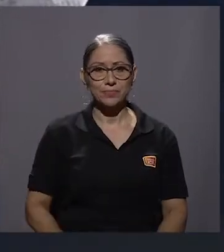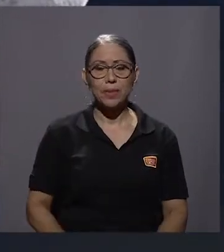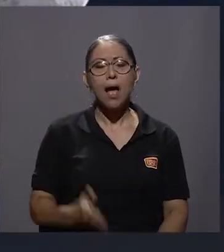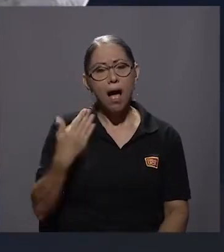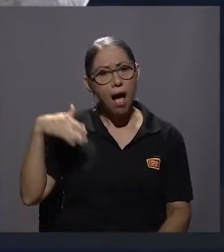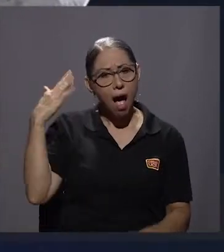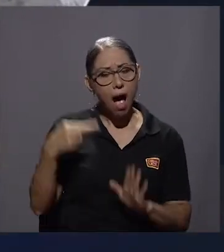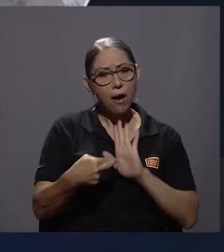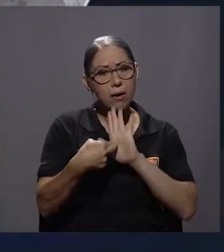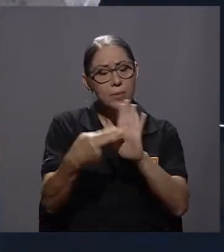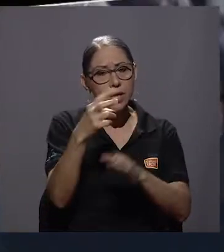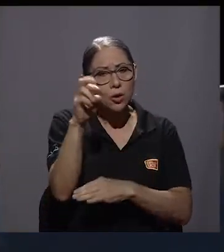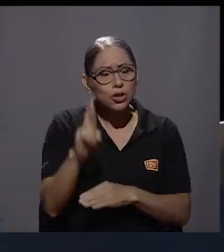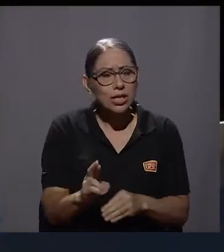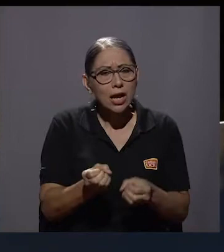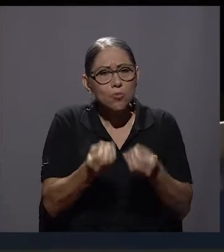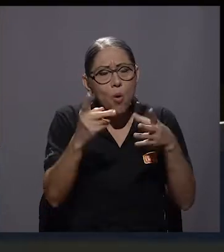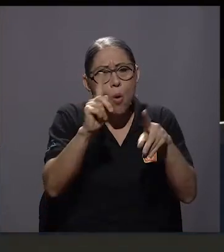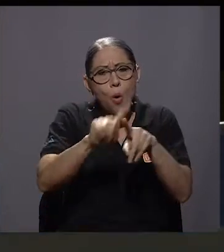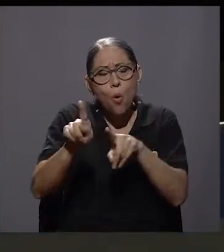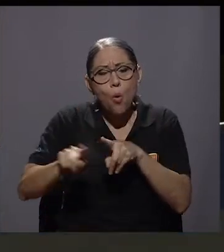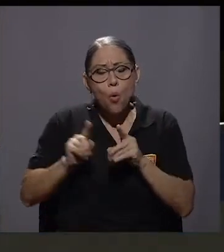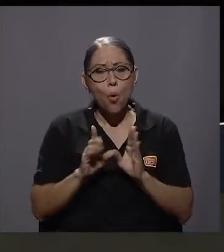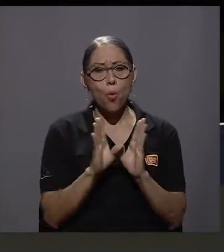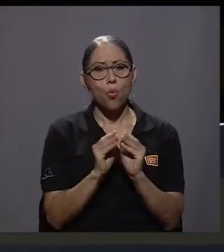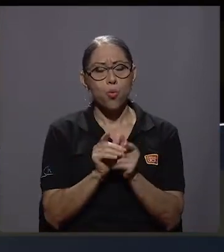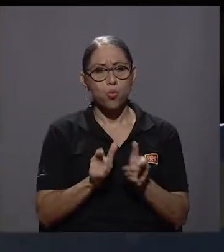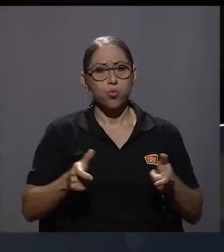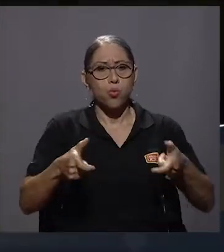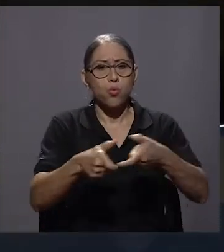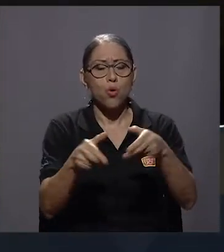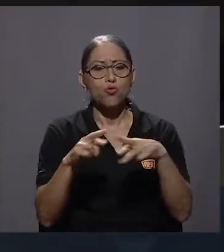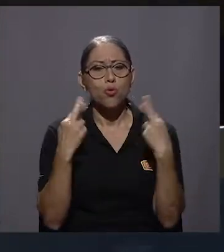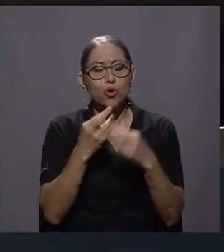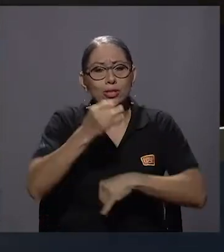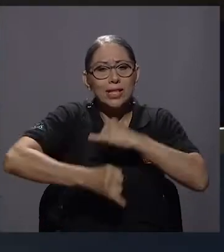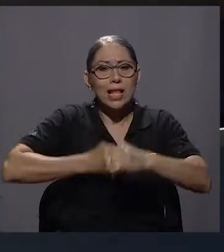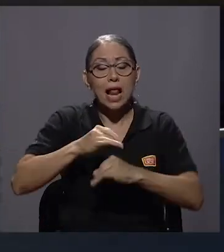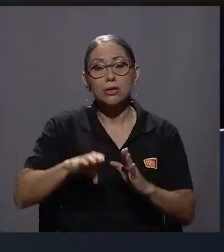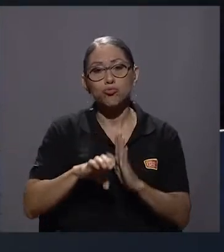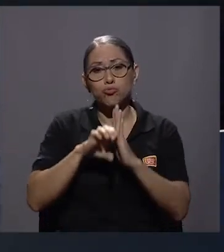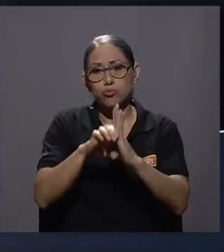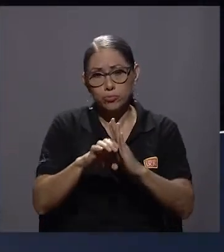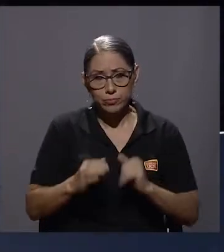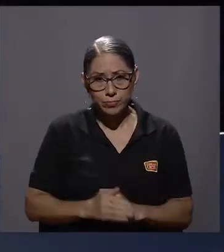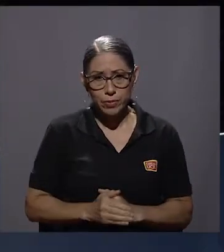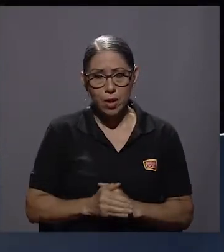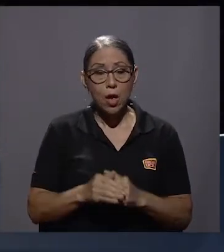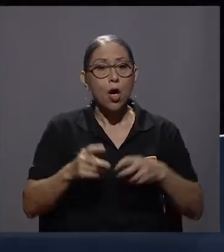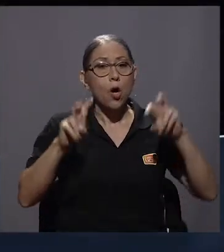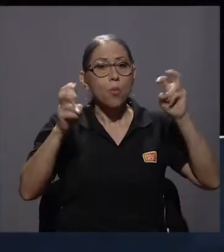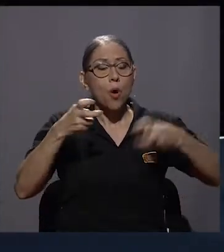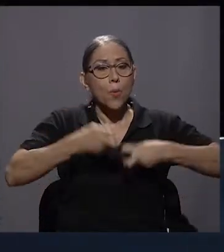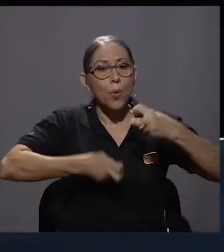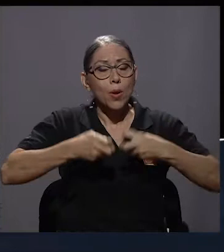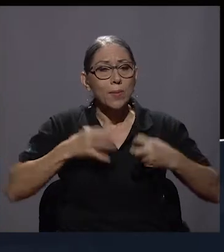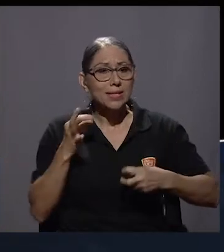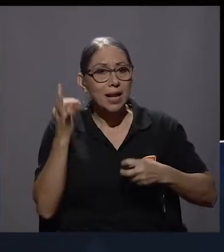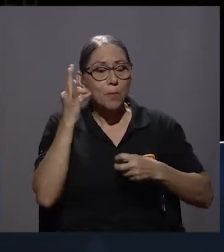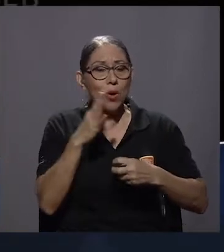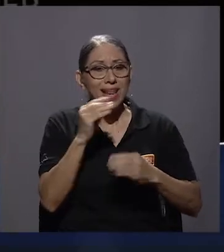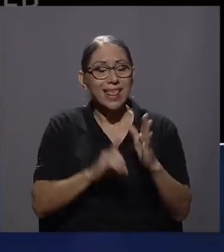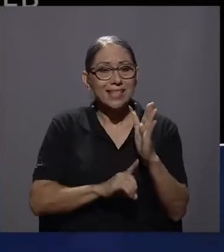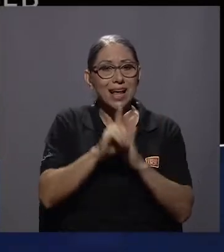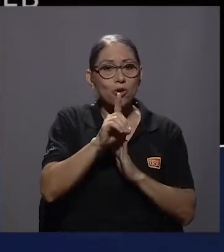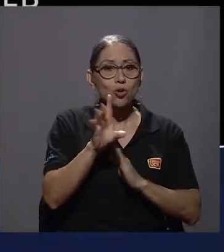Ha representado a Costa Rica en numerosos congresos y reuniones internacionales, entre los que figuran Problemas de la Mujer